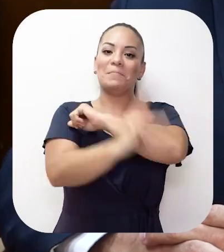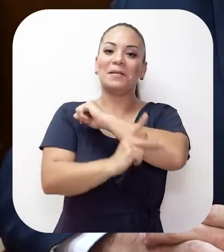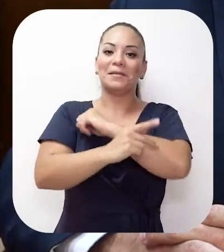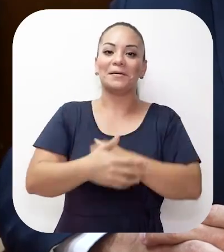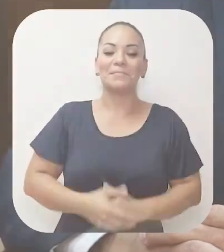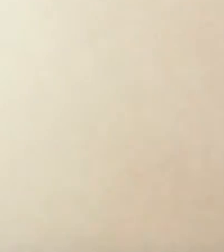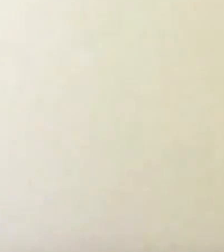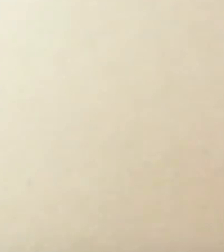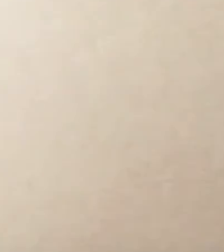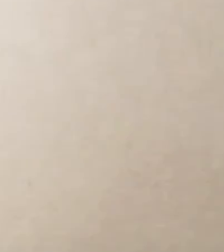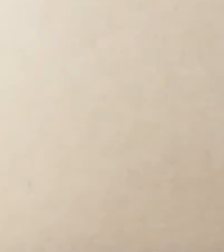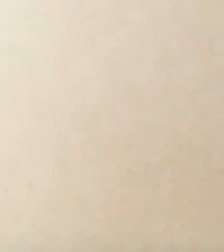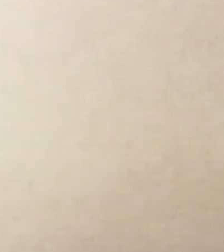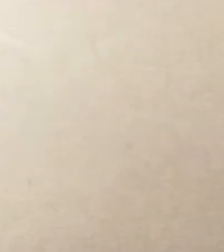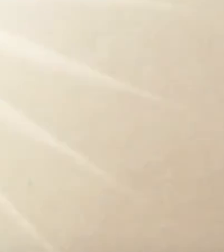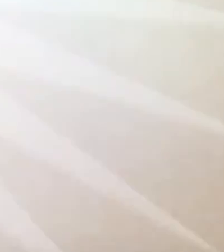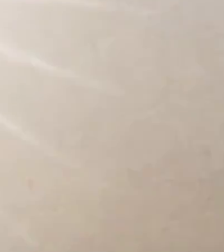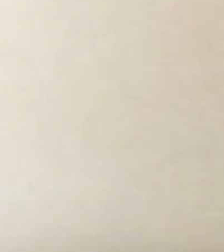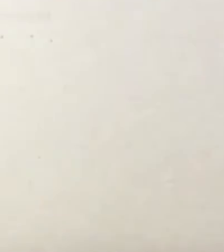nuestra parte.